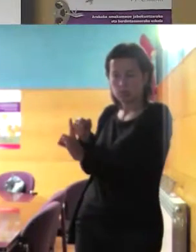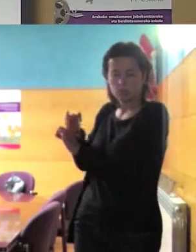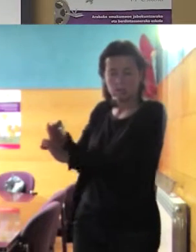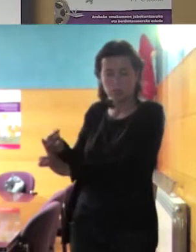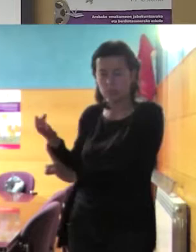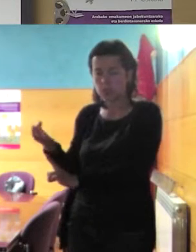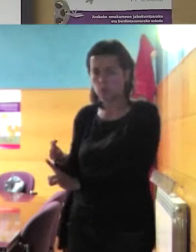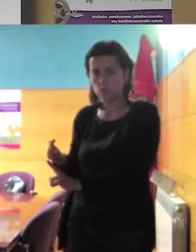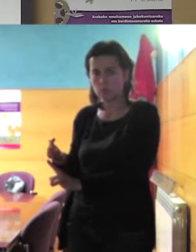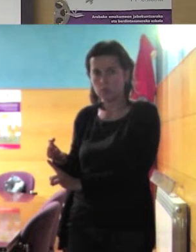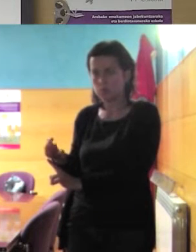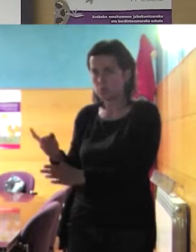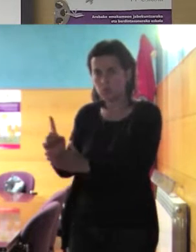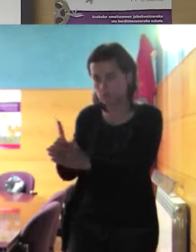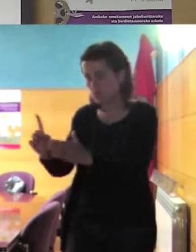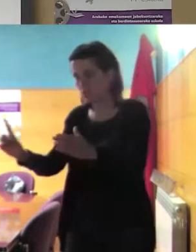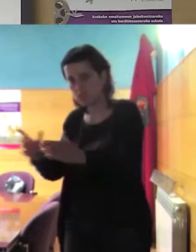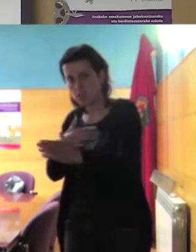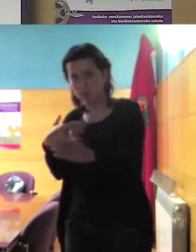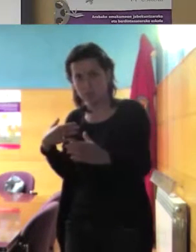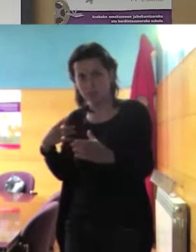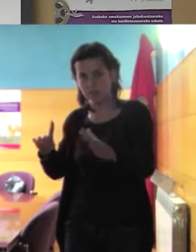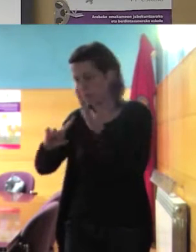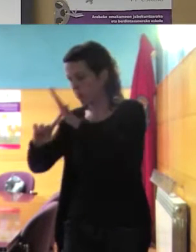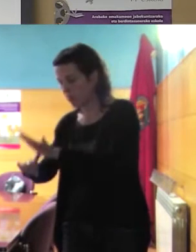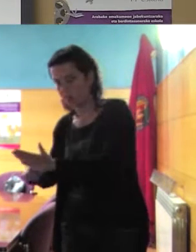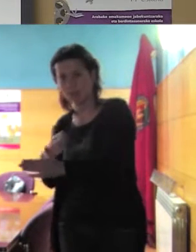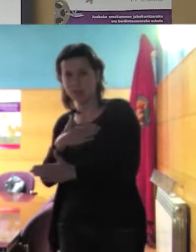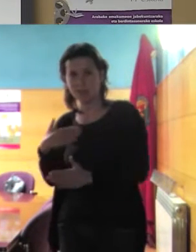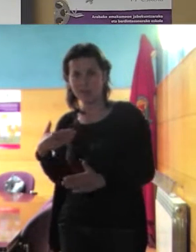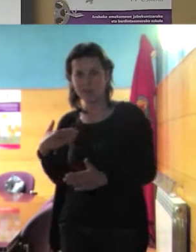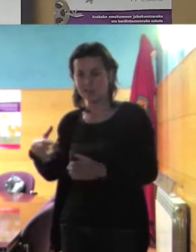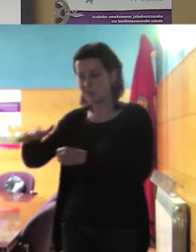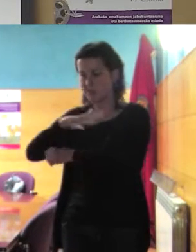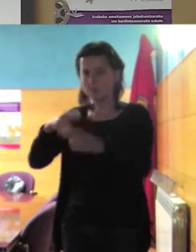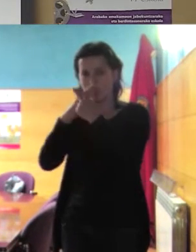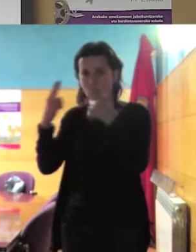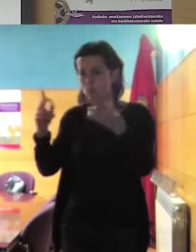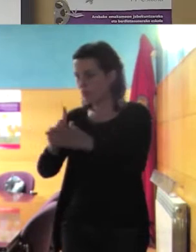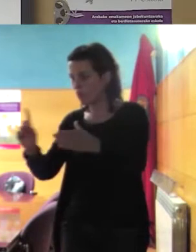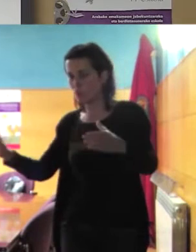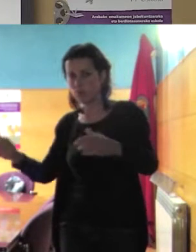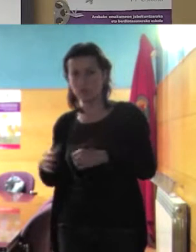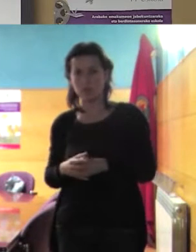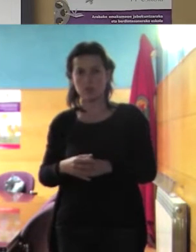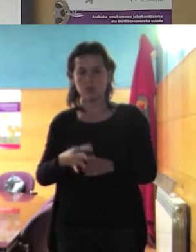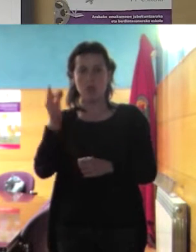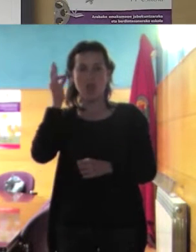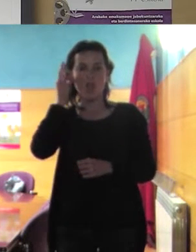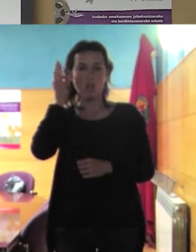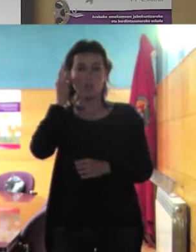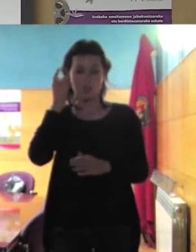añadir otra opresión a eso expulsarlas del espacio público esta mujer de Vitoria que iba con un velo integral